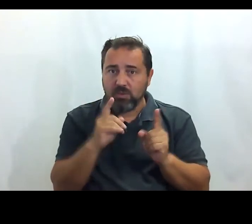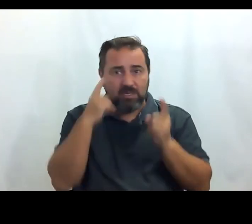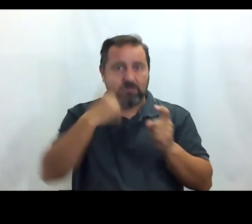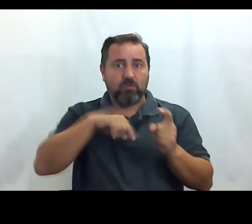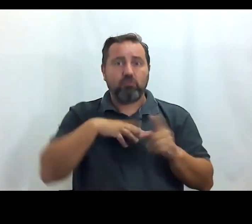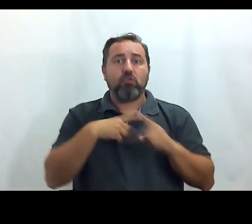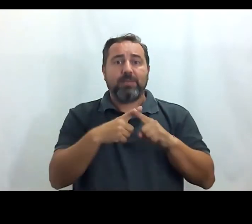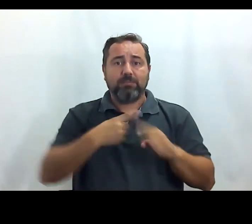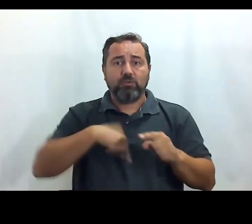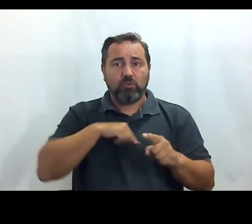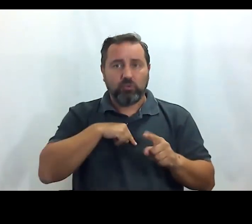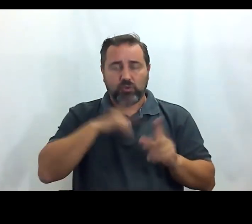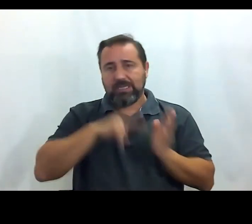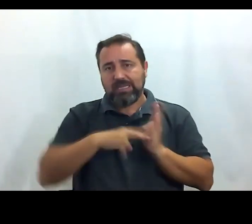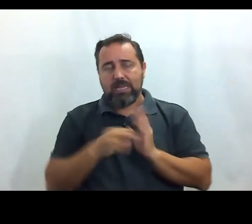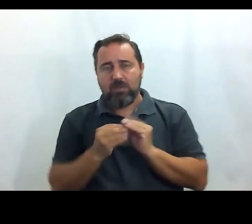compartir nosotros.